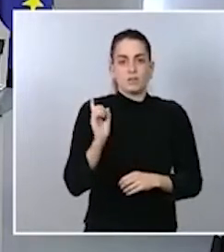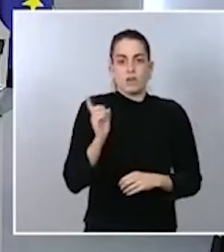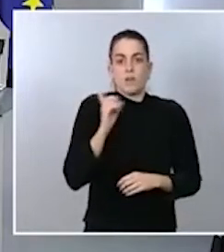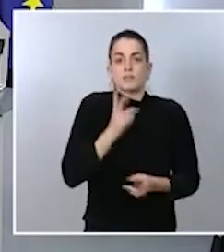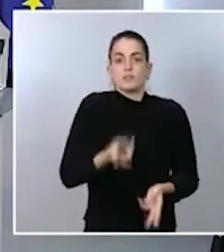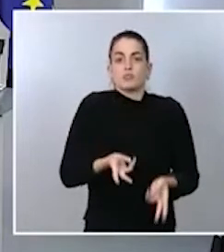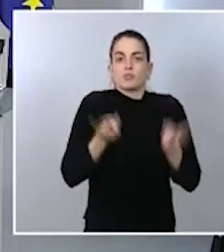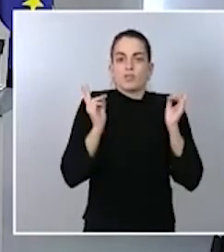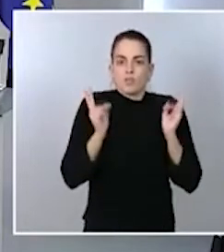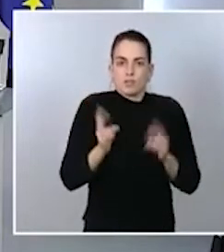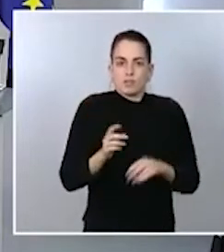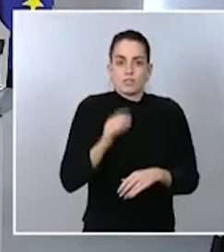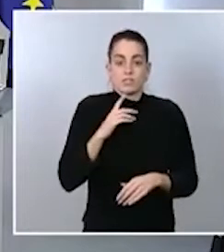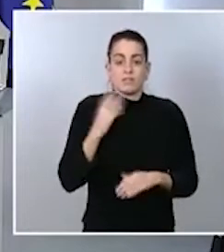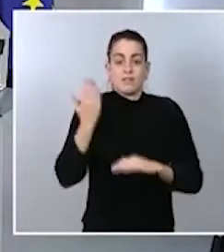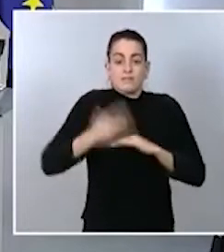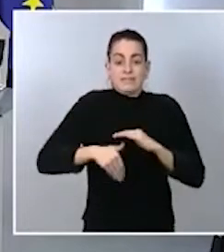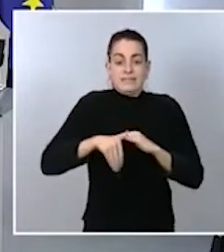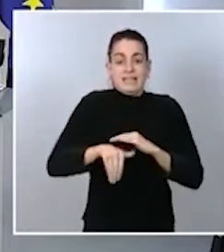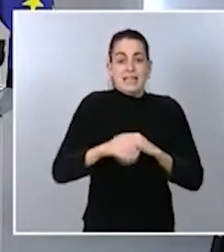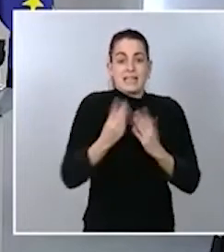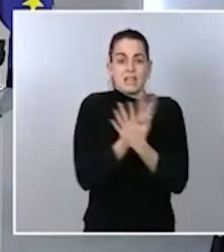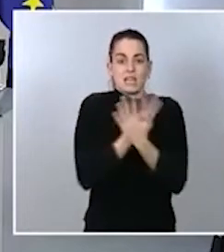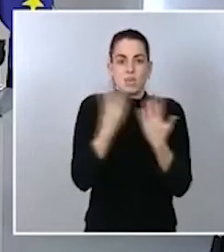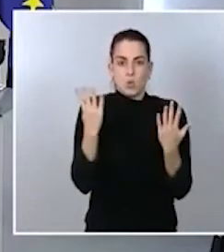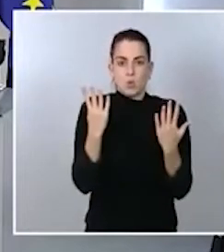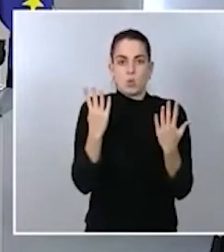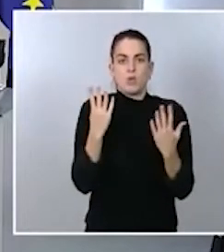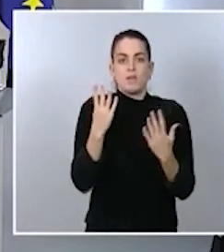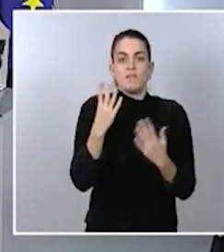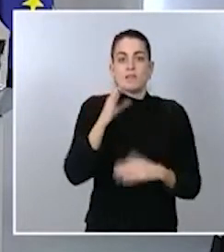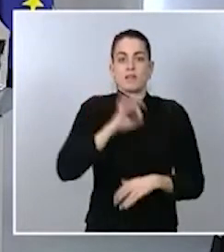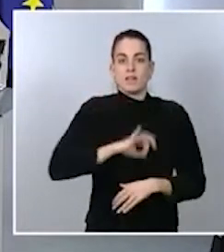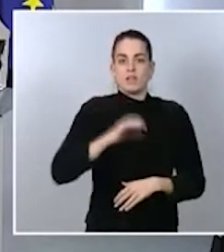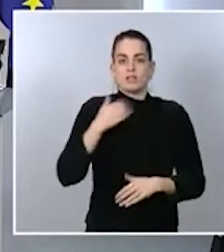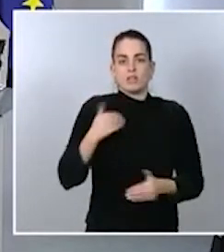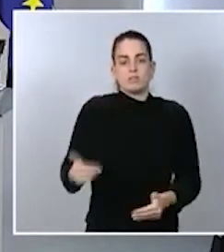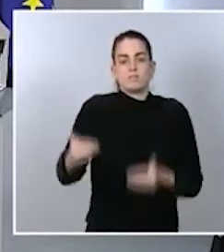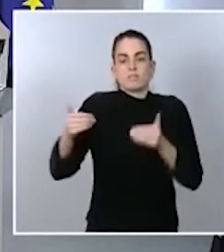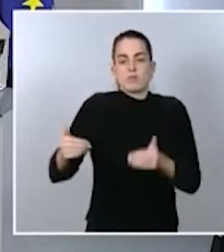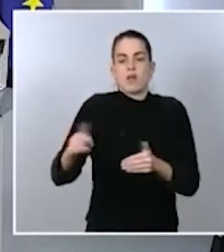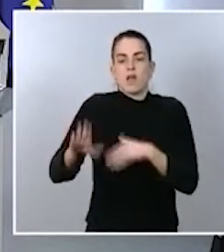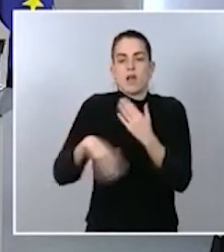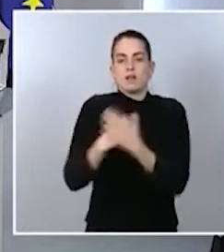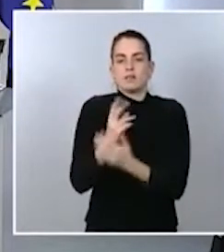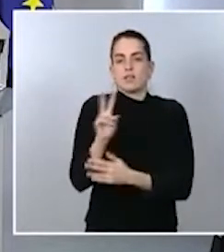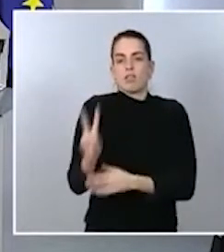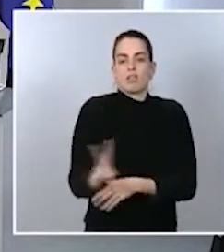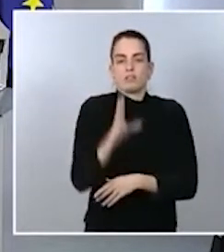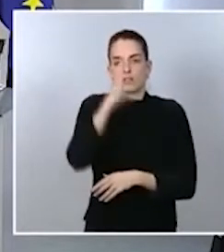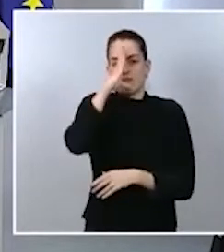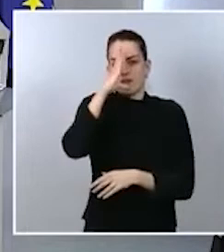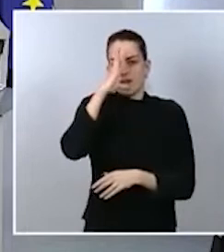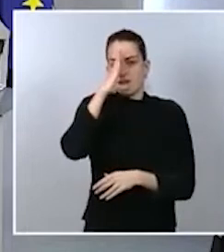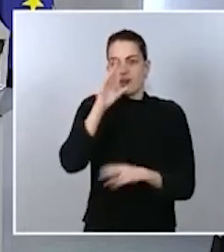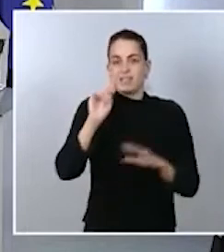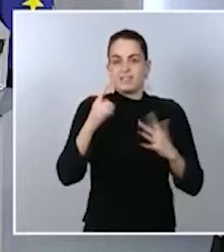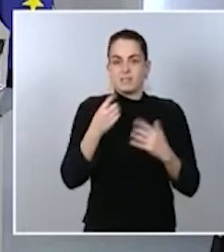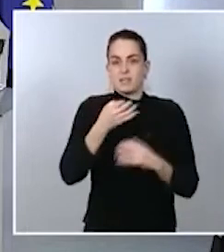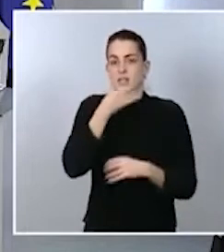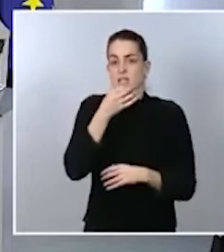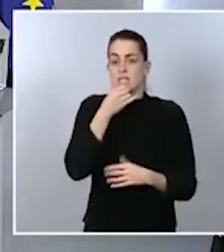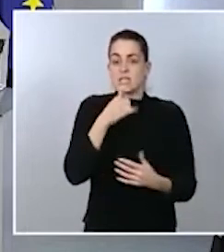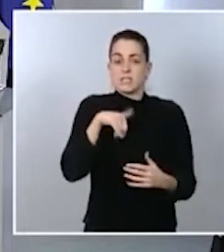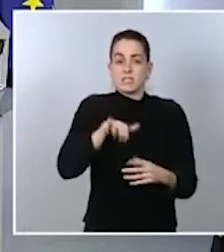de enero y hemos acordado prorrogarlo insisto hasta el 2 de febrero a las 6 de la tarde con posibilidad si variara la situación de que sea levantada